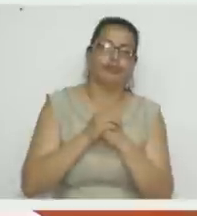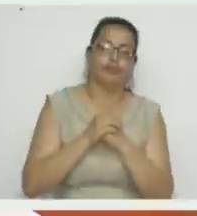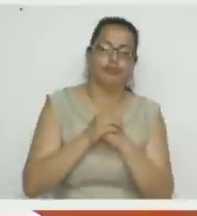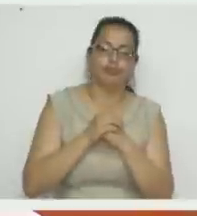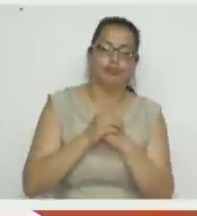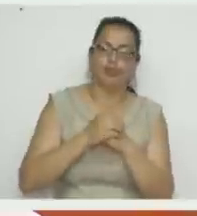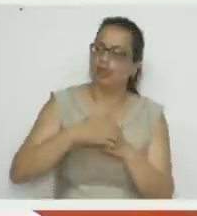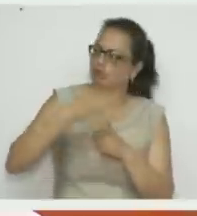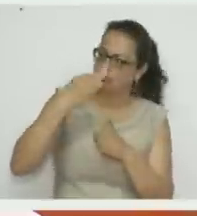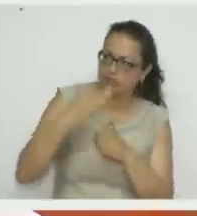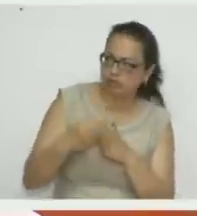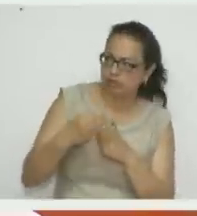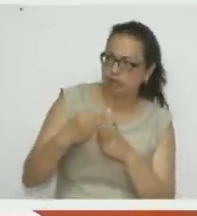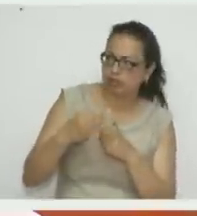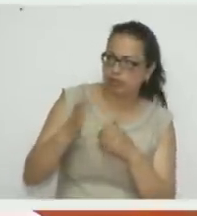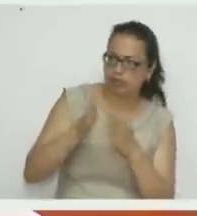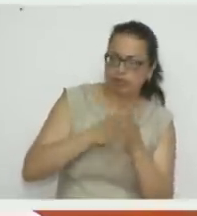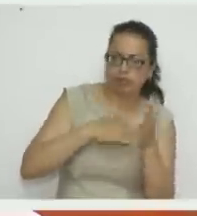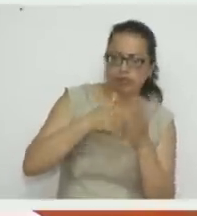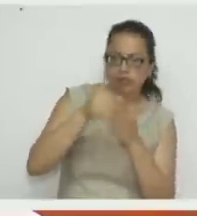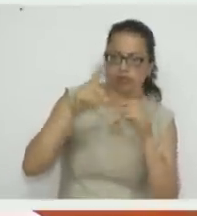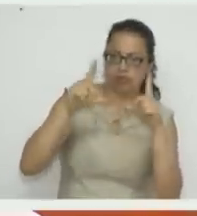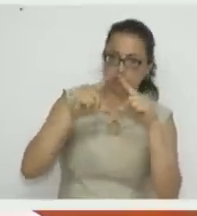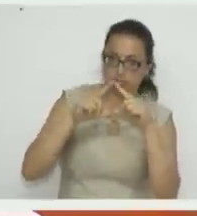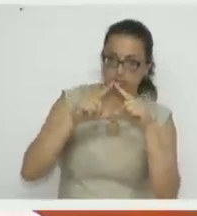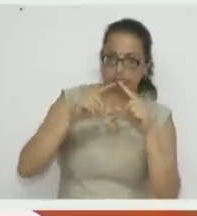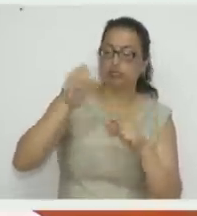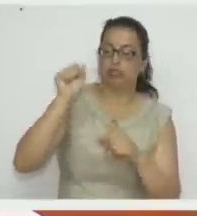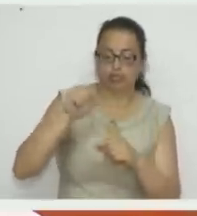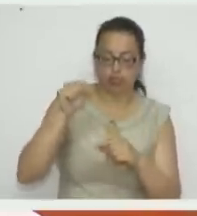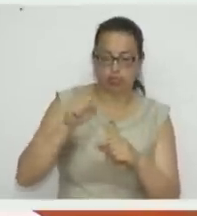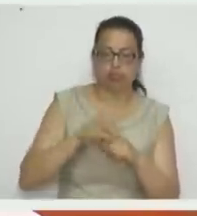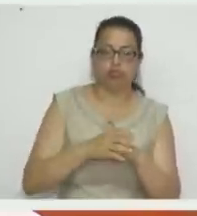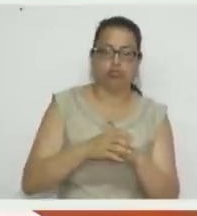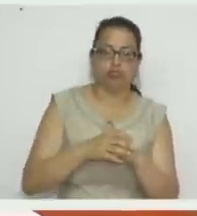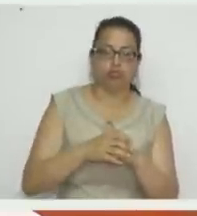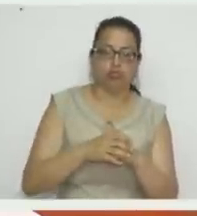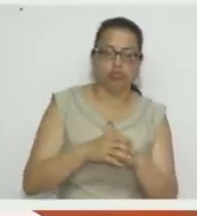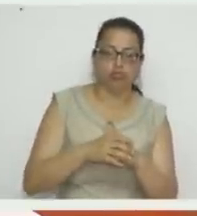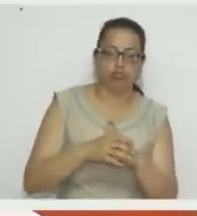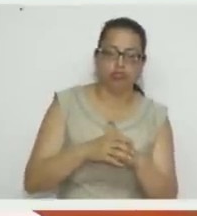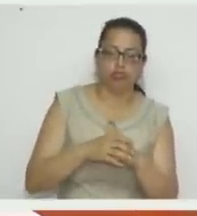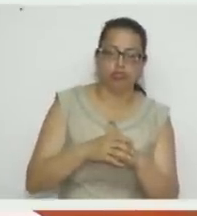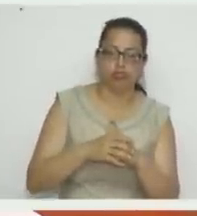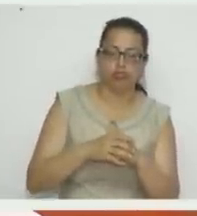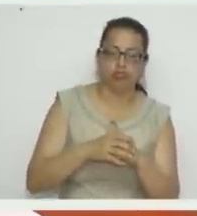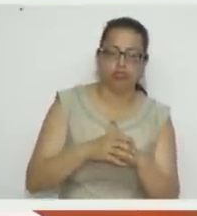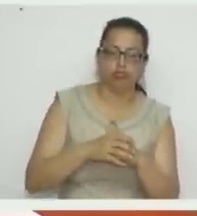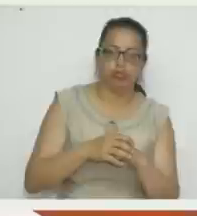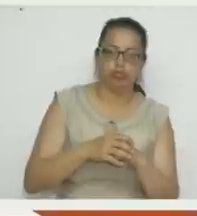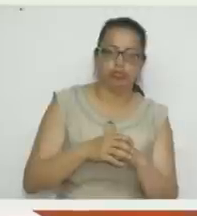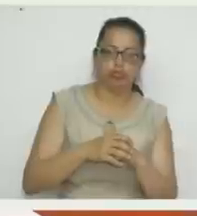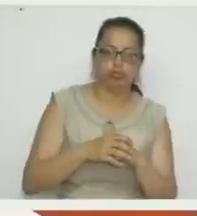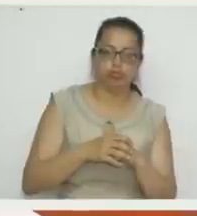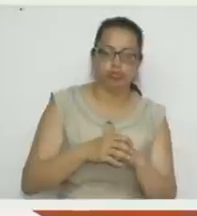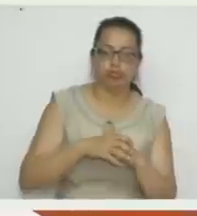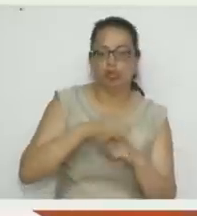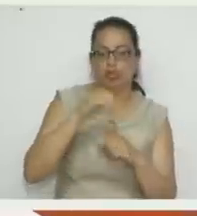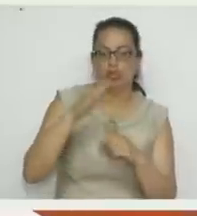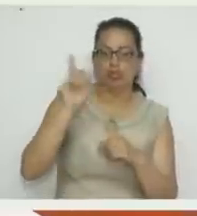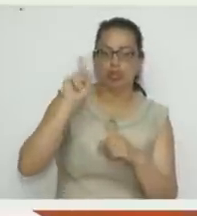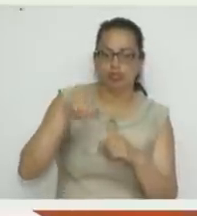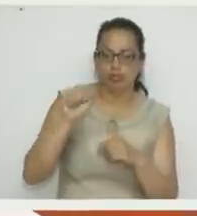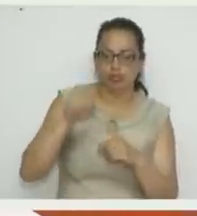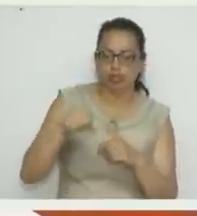Siempre se utiliza pincel angular cuando se van a hacer, se va a delinear así, se va a difuminar. Puedes usar el